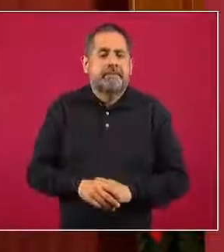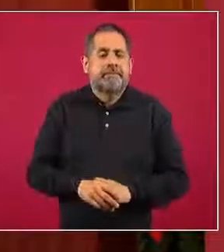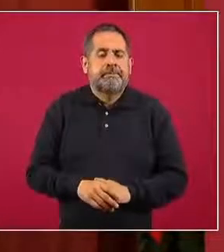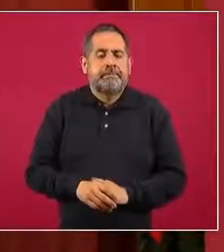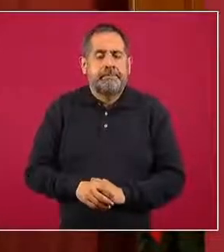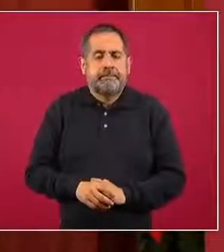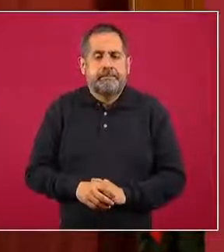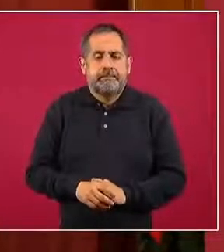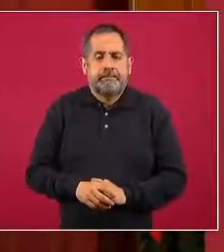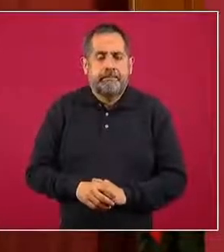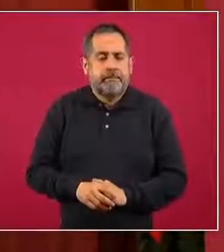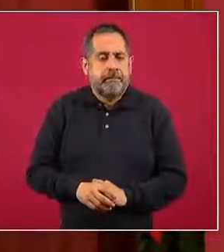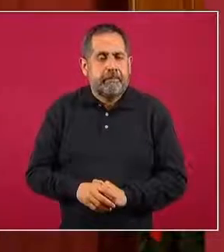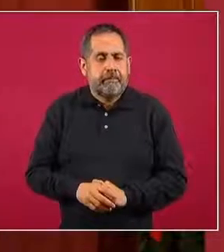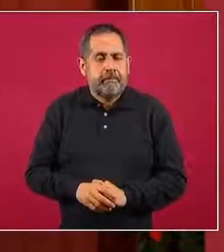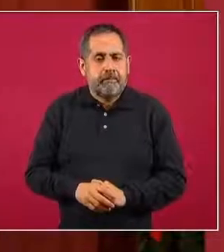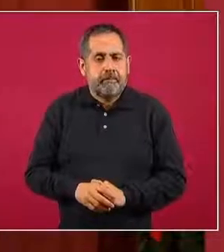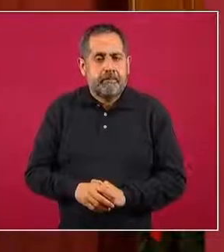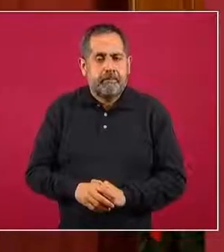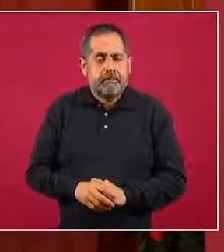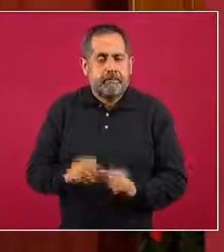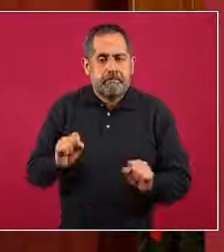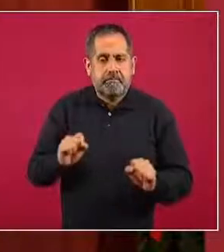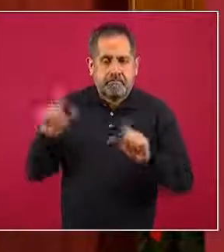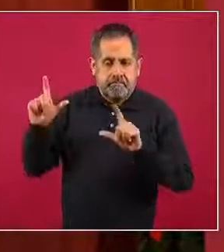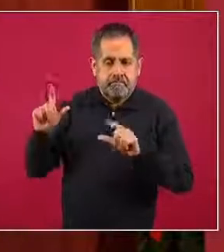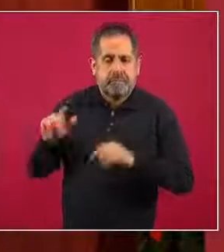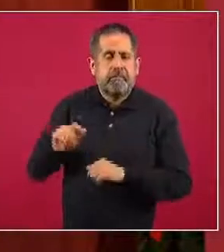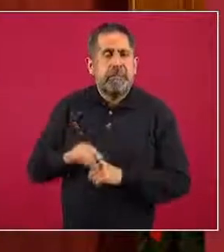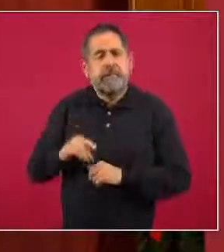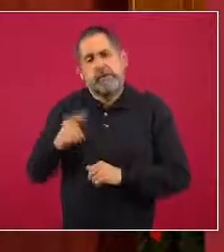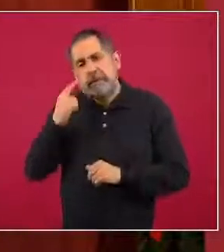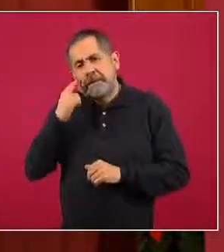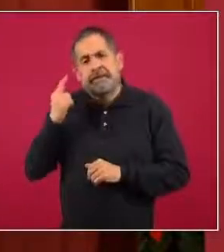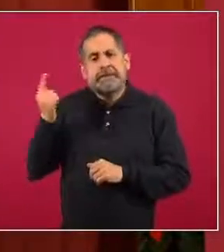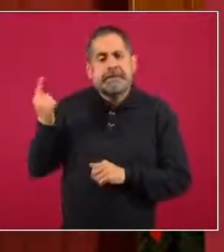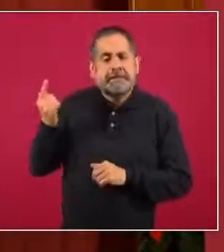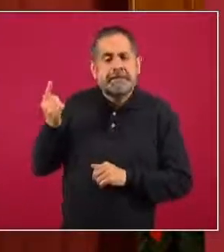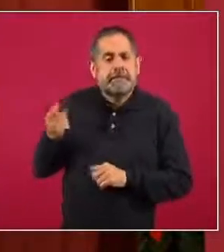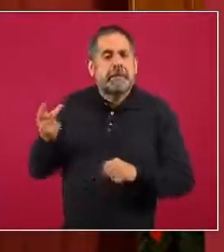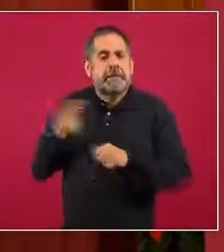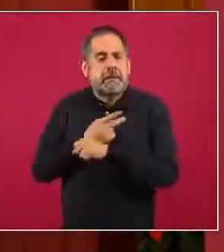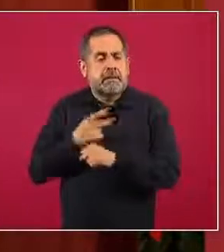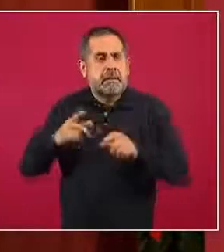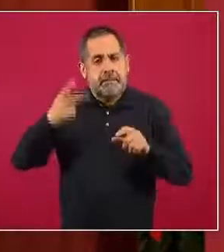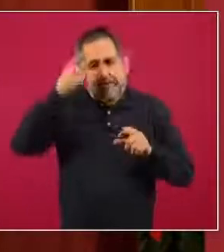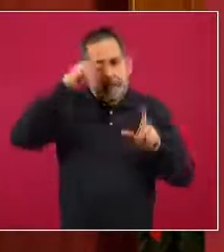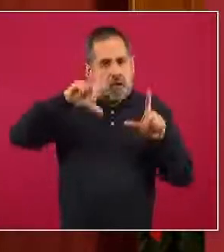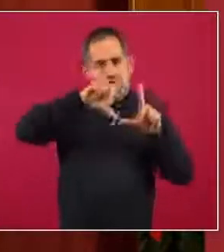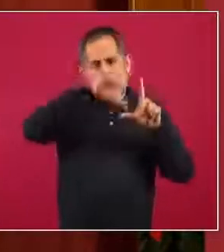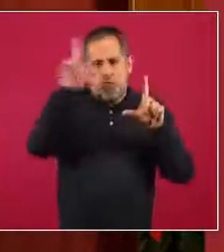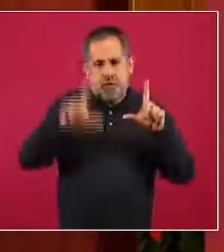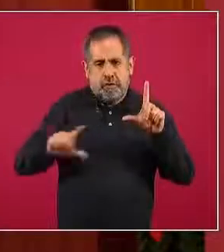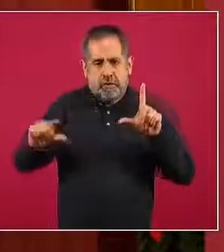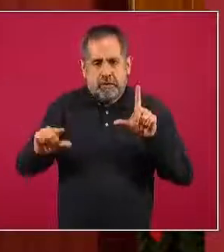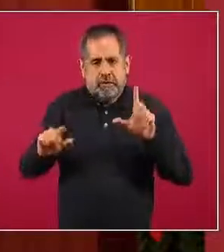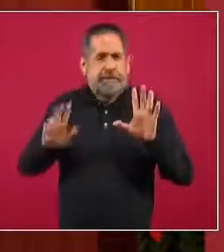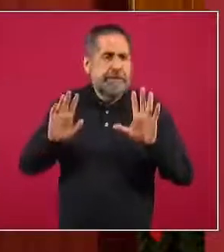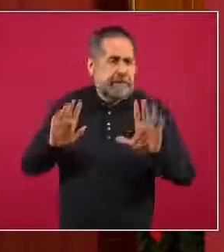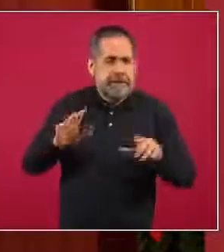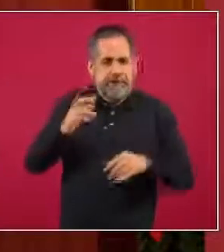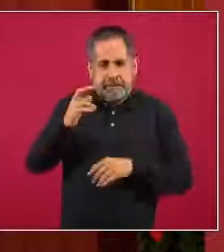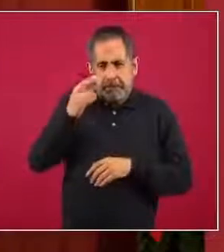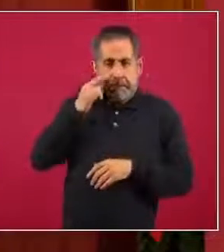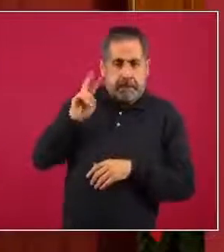la siguiente diapositiva, pasamos entonces ahora sí a actualizar el escenario nacional. Recordemos que estos números,